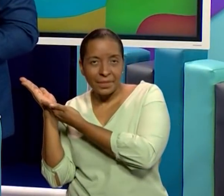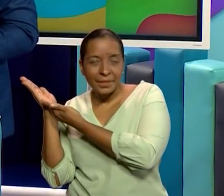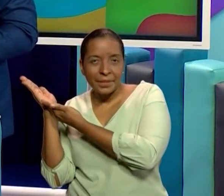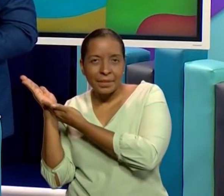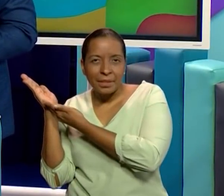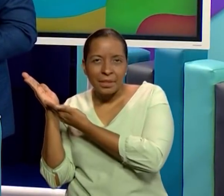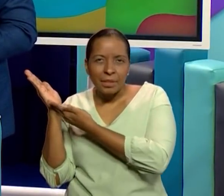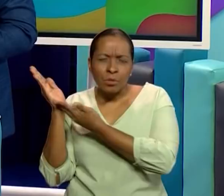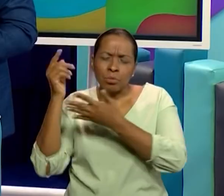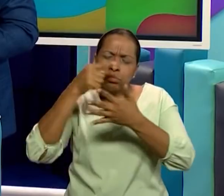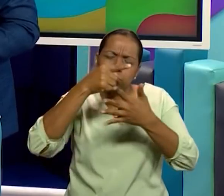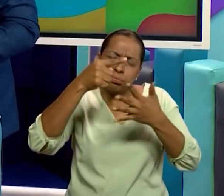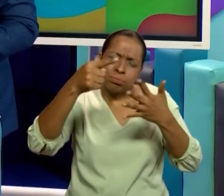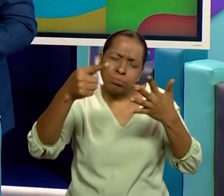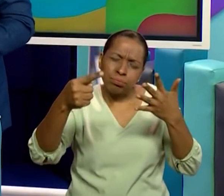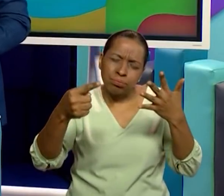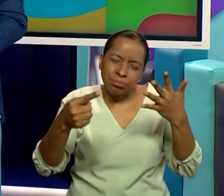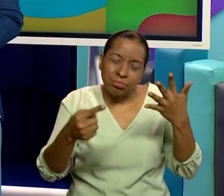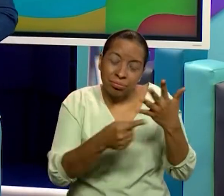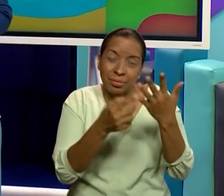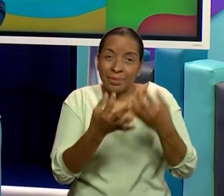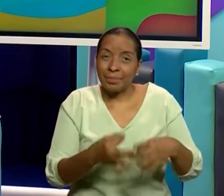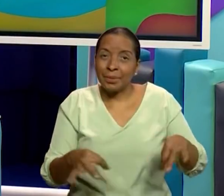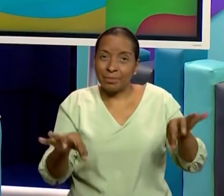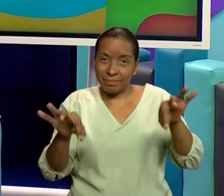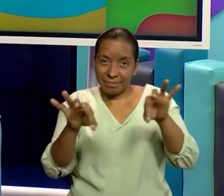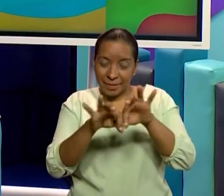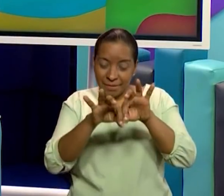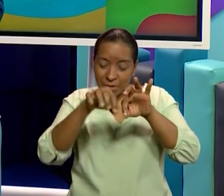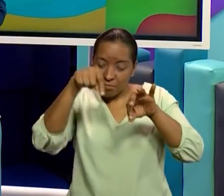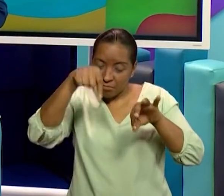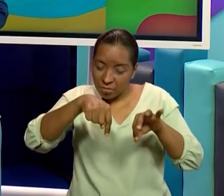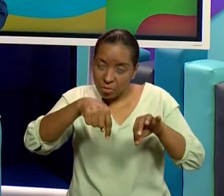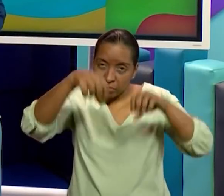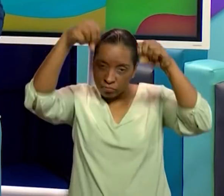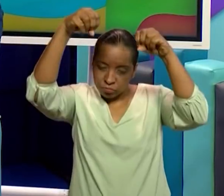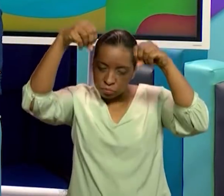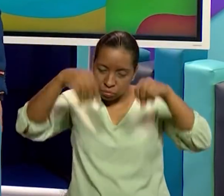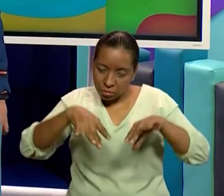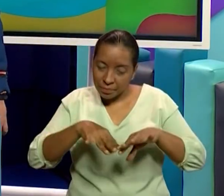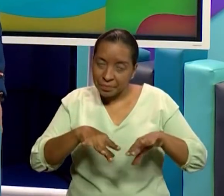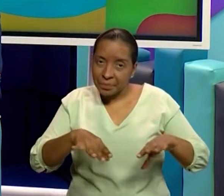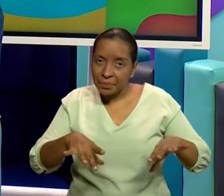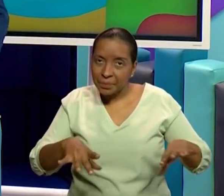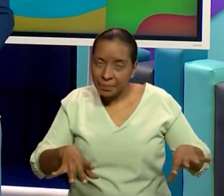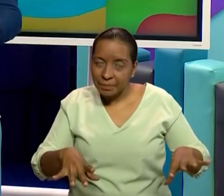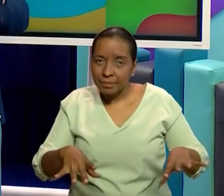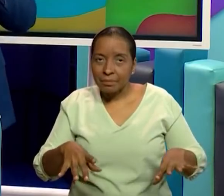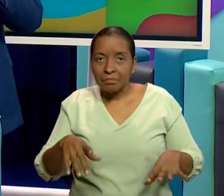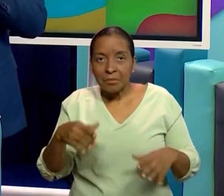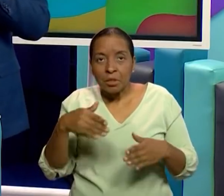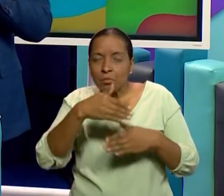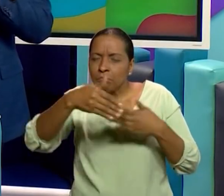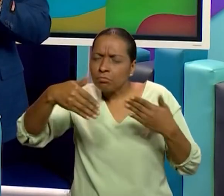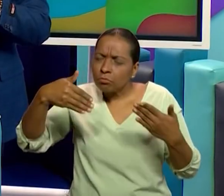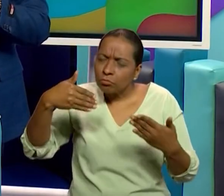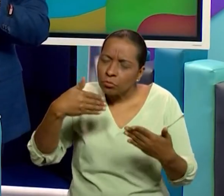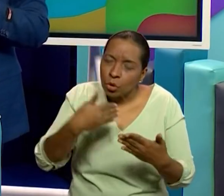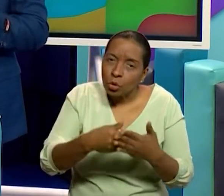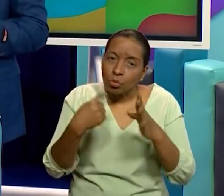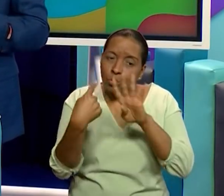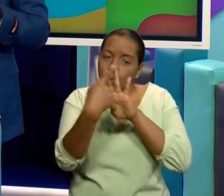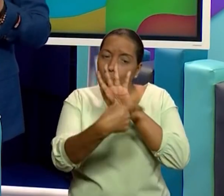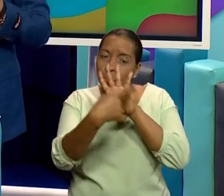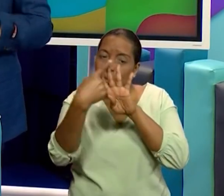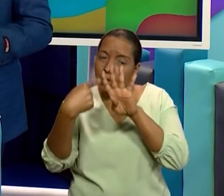lluvia a la superficie. Y cuando vuelve a la superficie terrestre, se llama escorrentía. Son cuatro